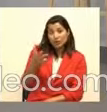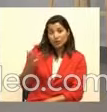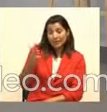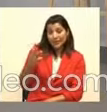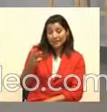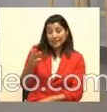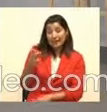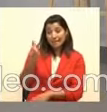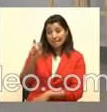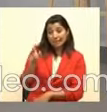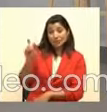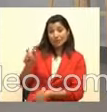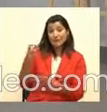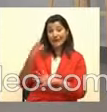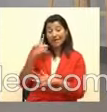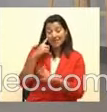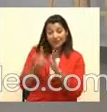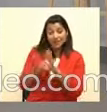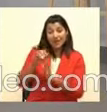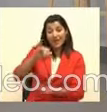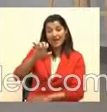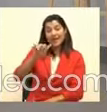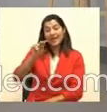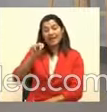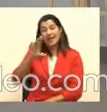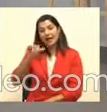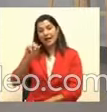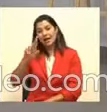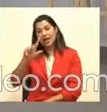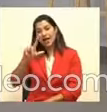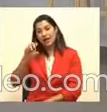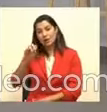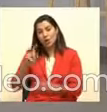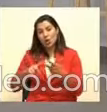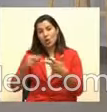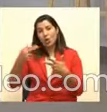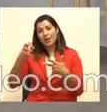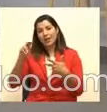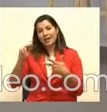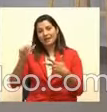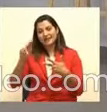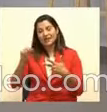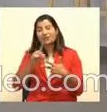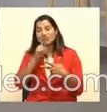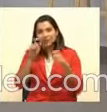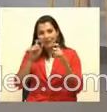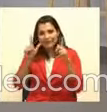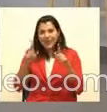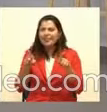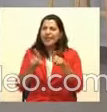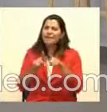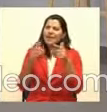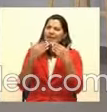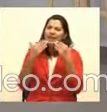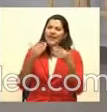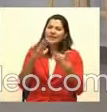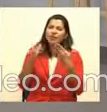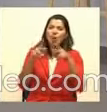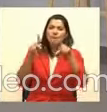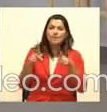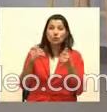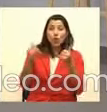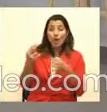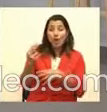momento, el talento de Giancarlo, el talento de Hernán, verdaderamente impresionante y también le agradecemos a las personas que nos están